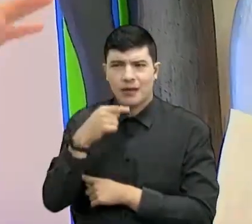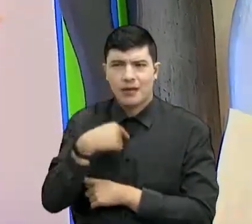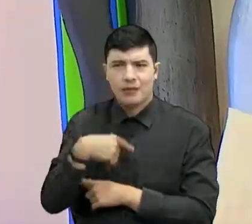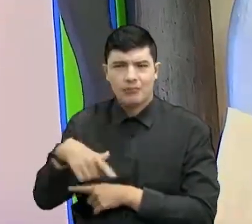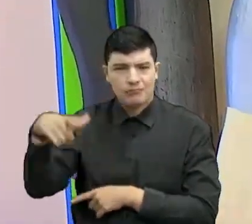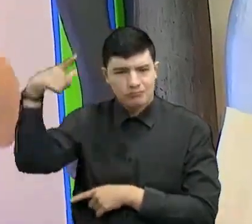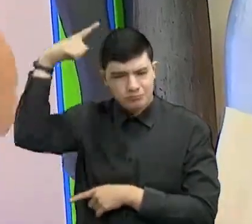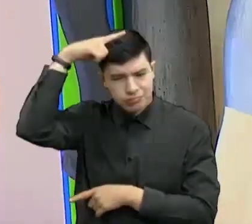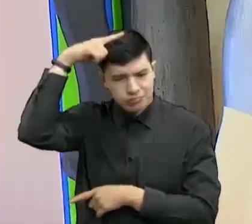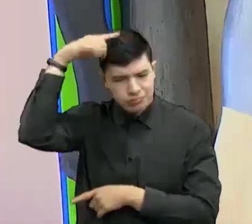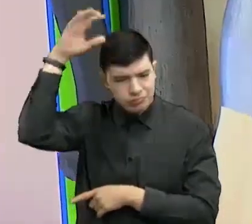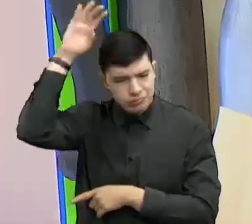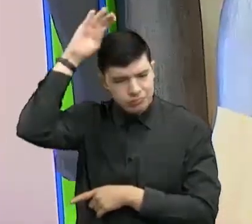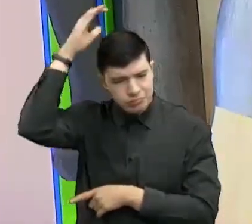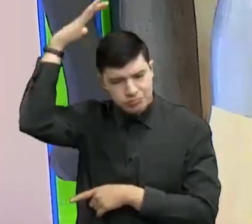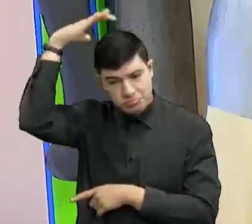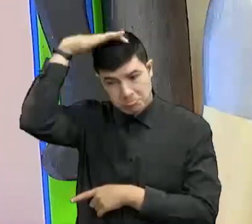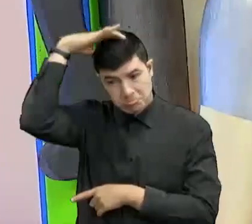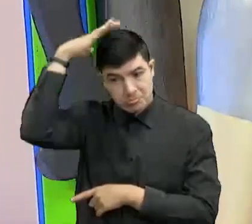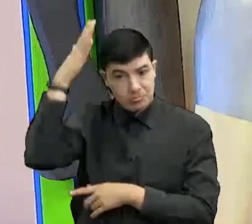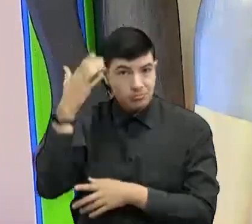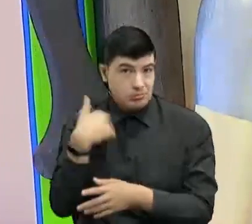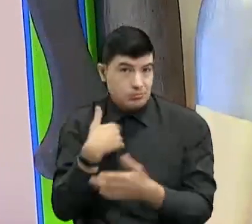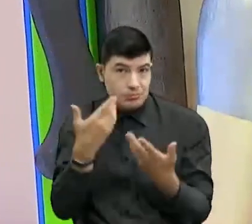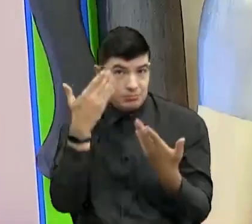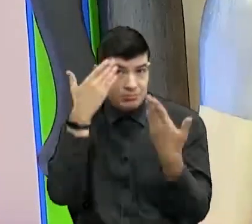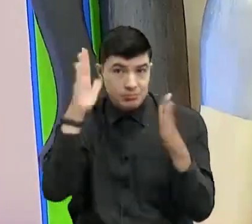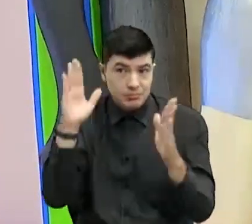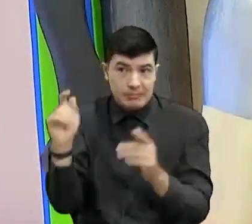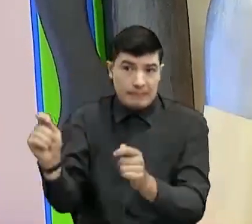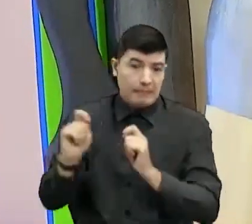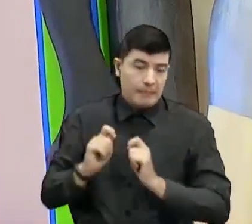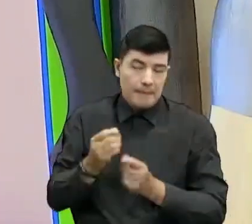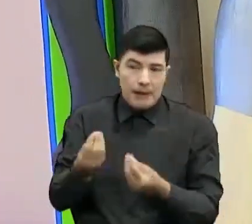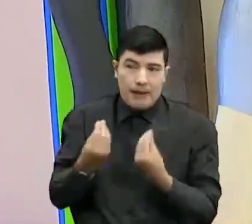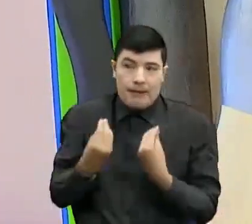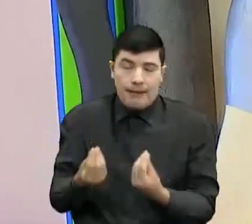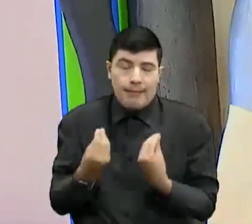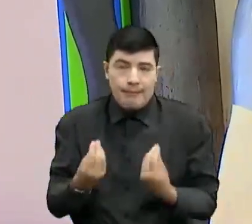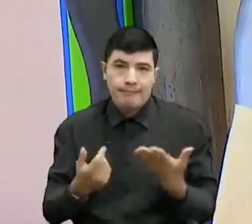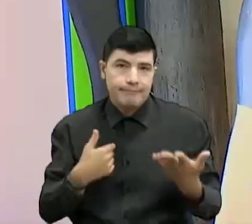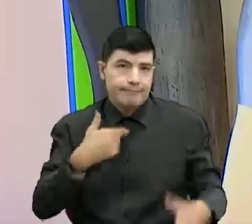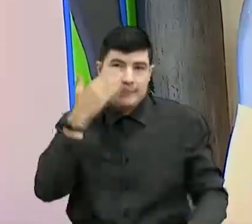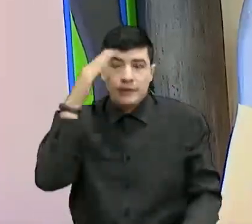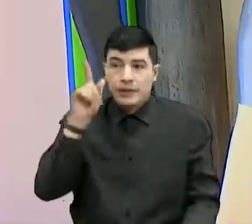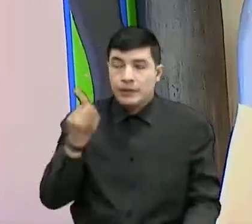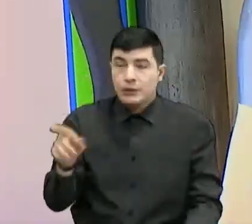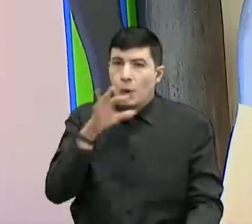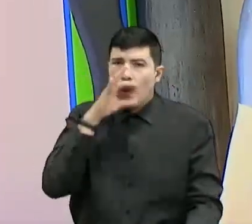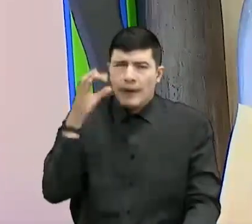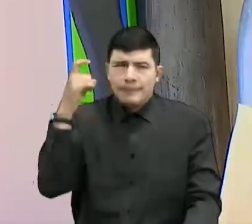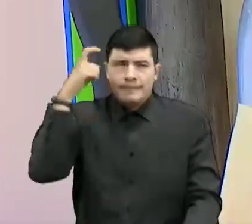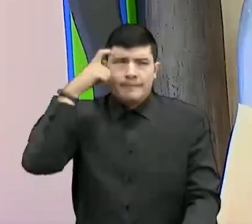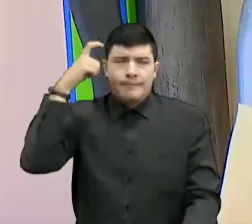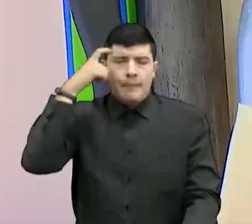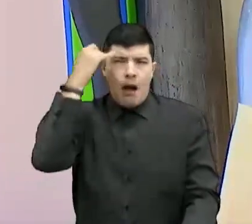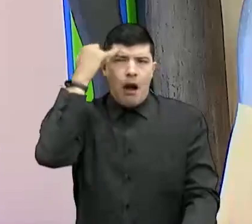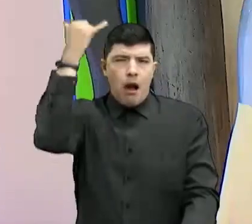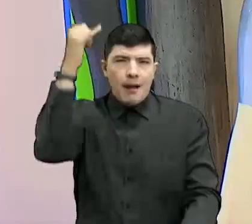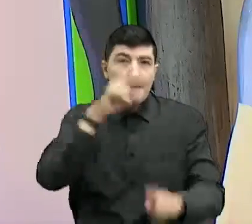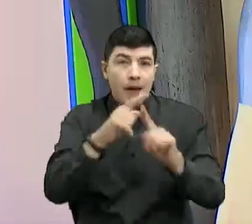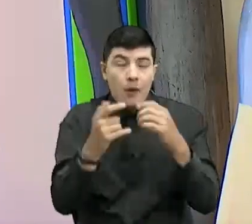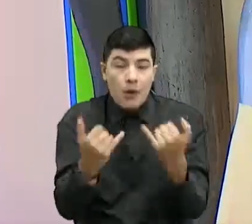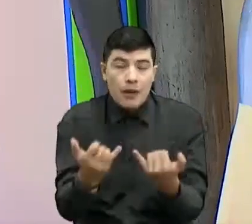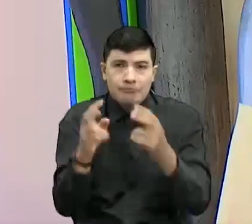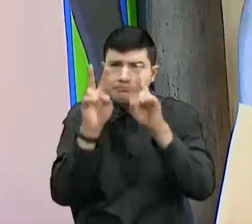bien para qué será, pero, pues, uno le sigue la cuerda al profe Francisco. Ustedes saben, un hombre inteligente. Vamos a ver hoy qué nos va a